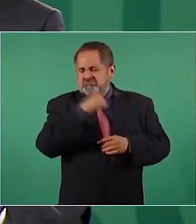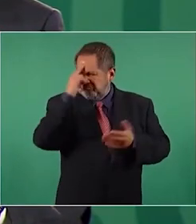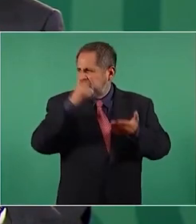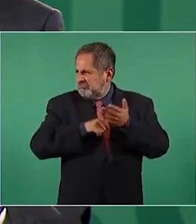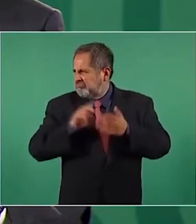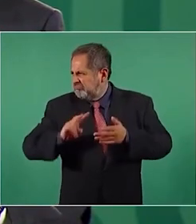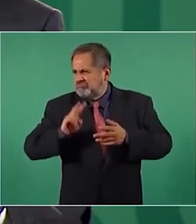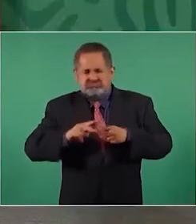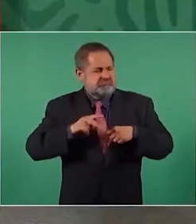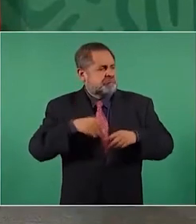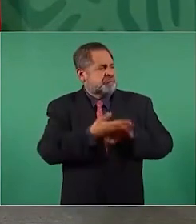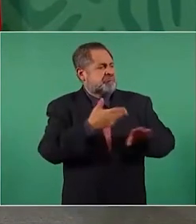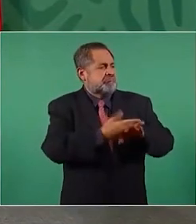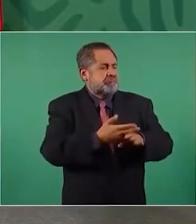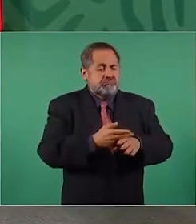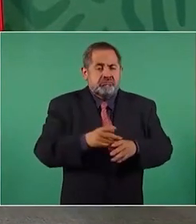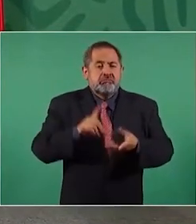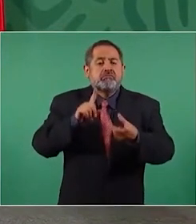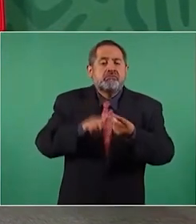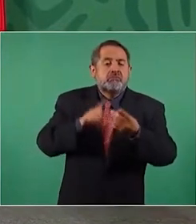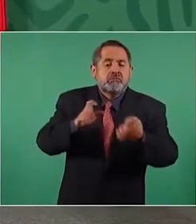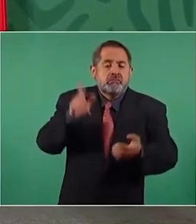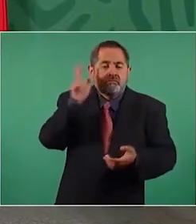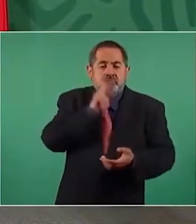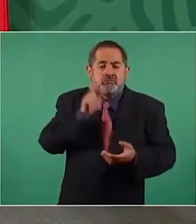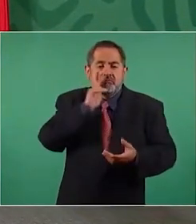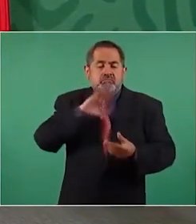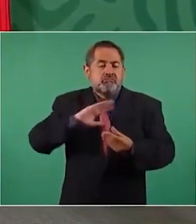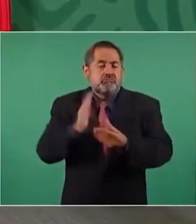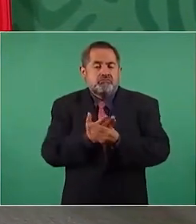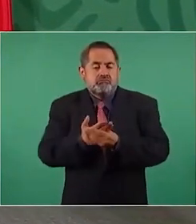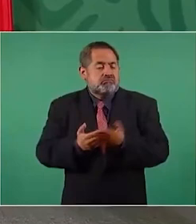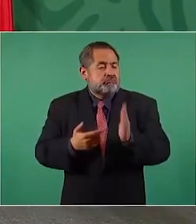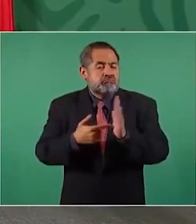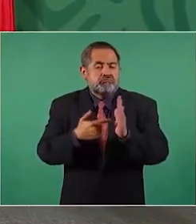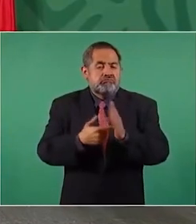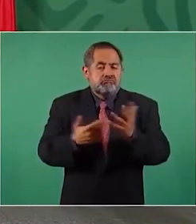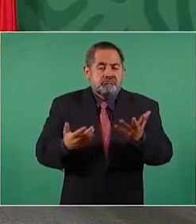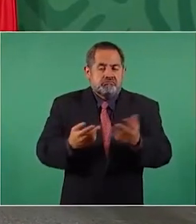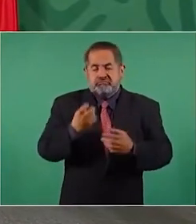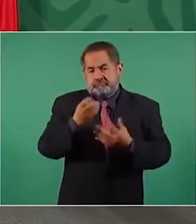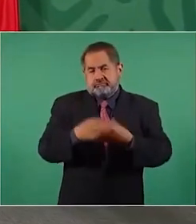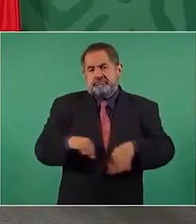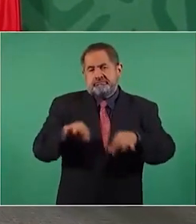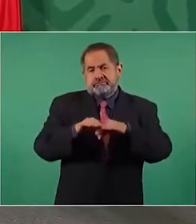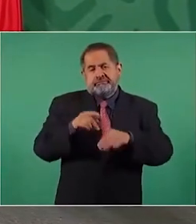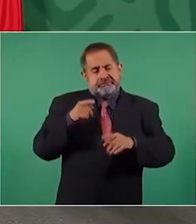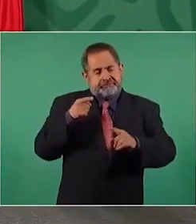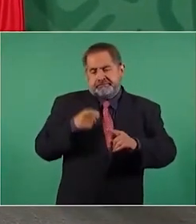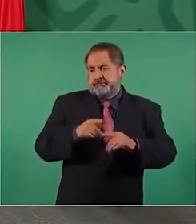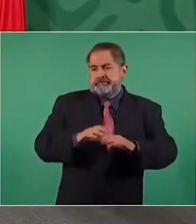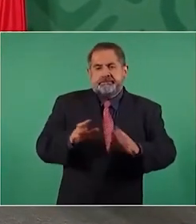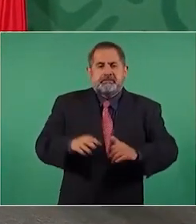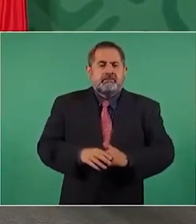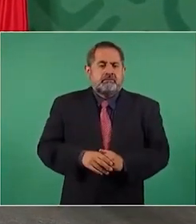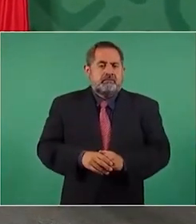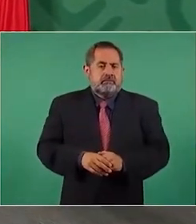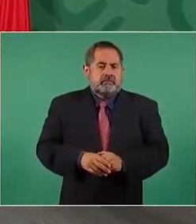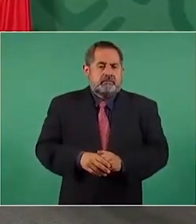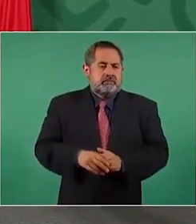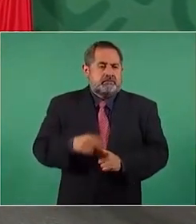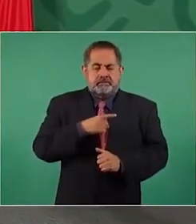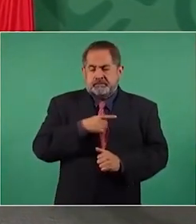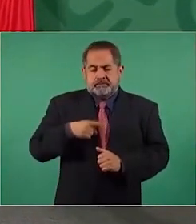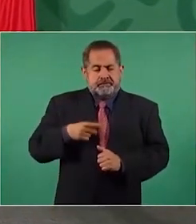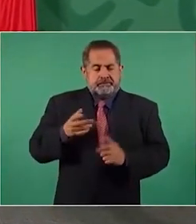sin elementos, que no haya juicios sumarios, que no